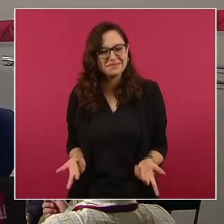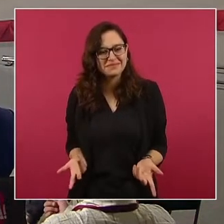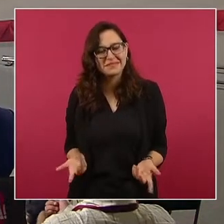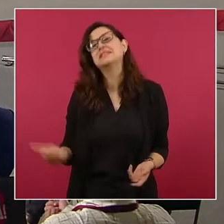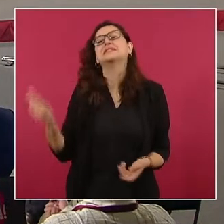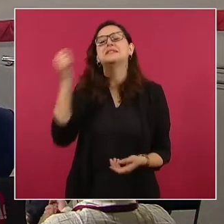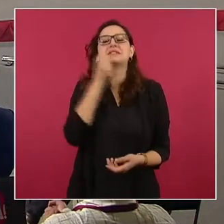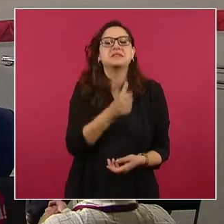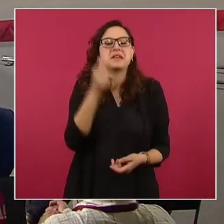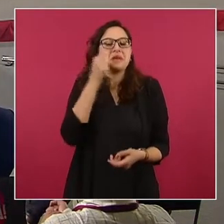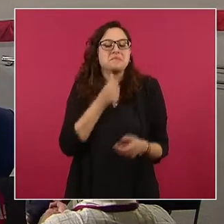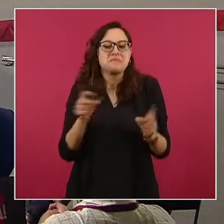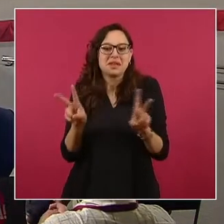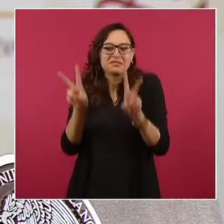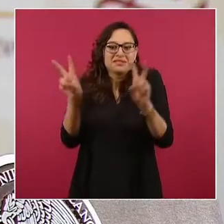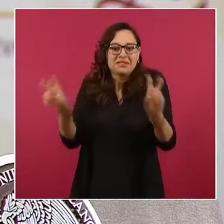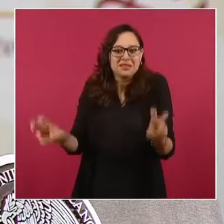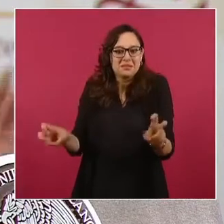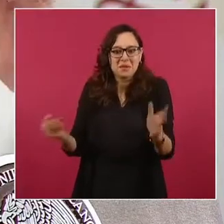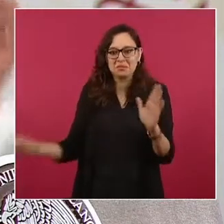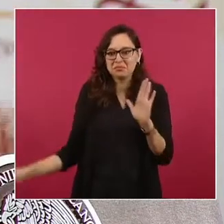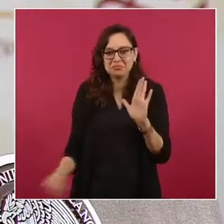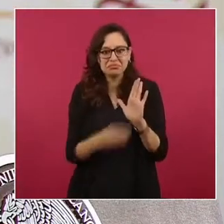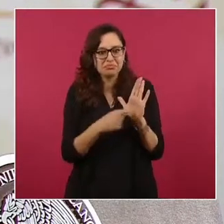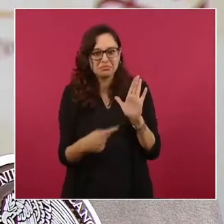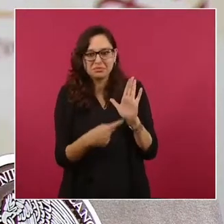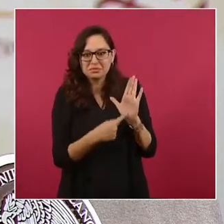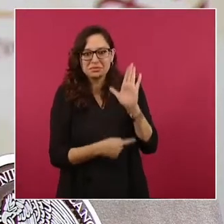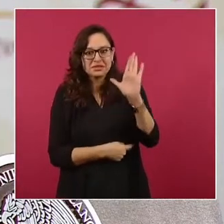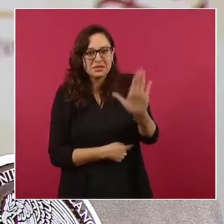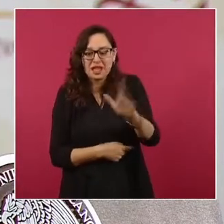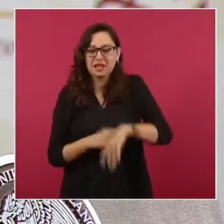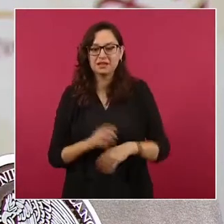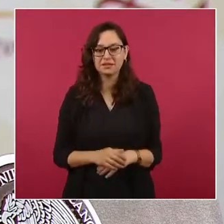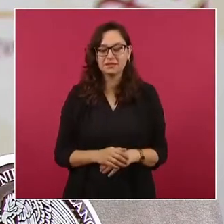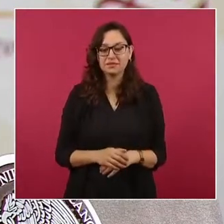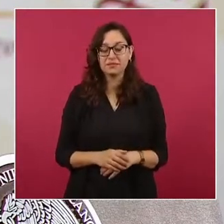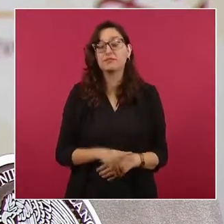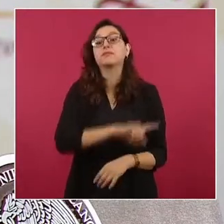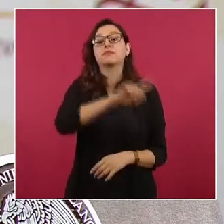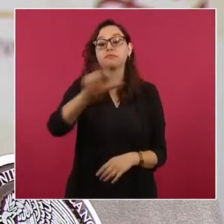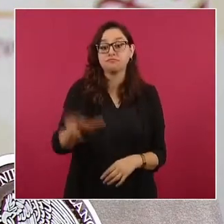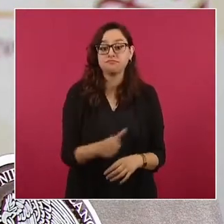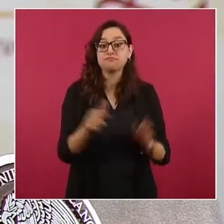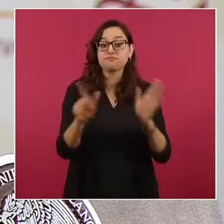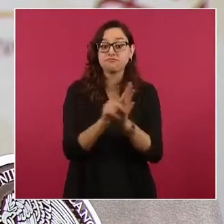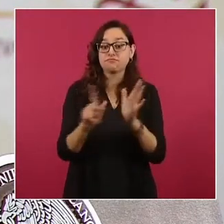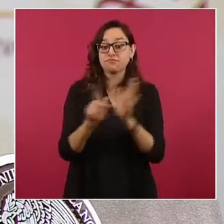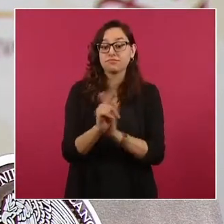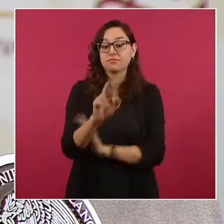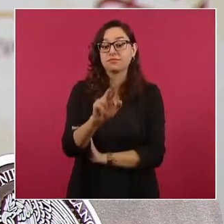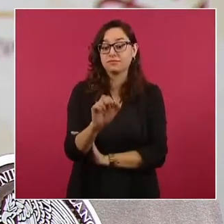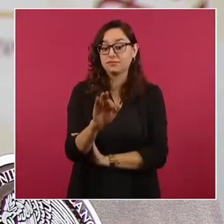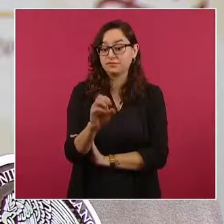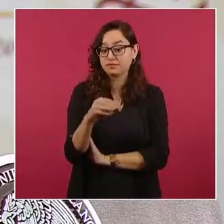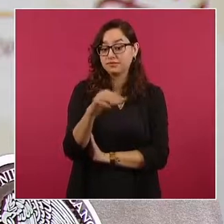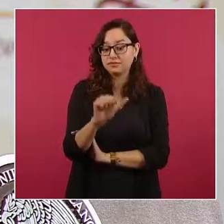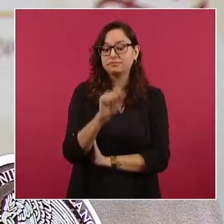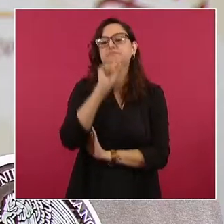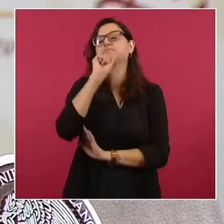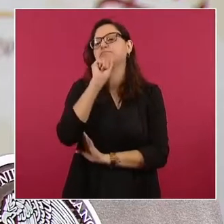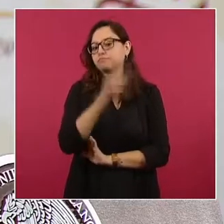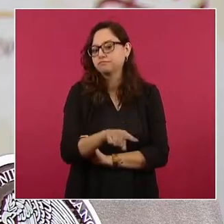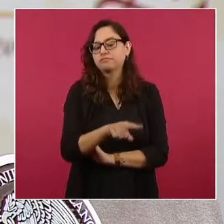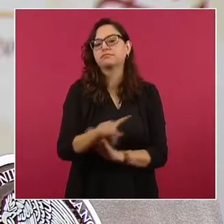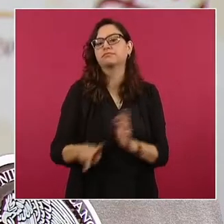porque esto no acaba aquí, un día más tarde, el 19 de agosto, Reforma volvió a falsar la información con